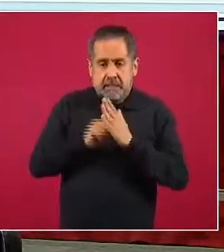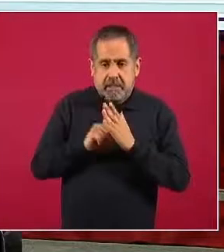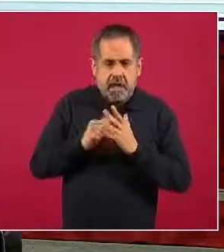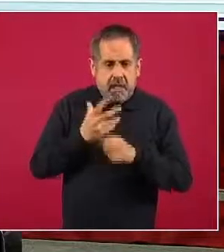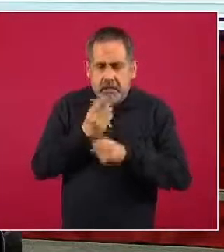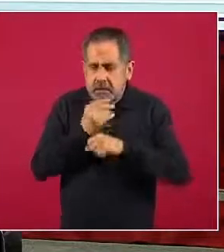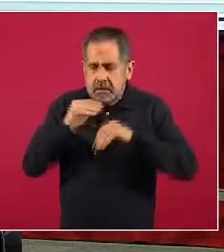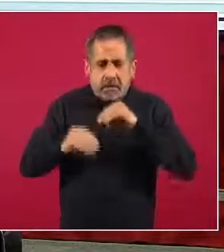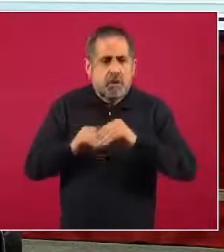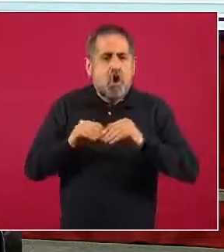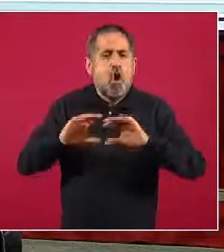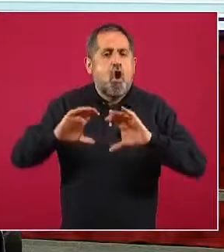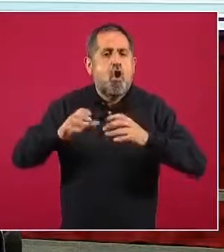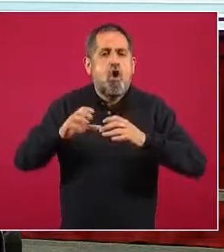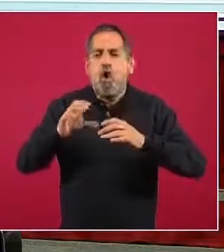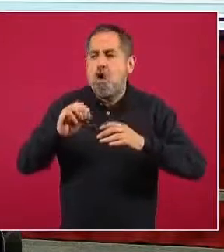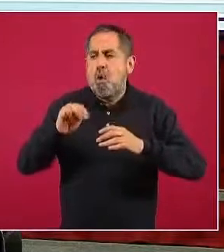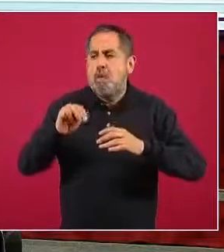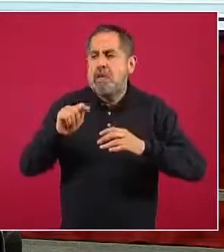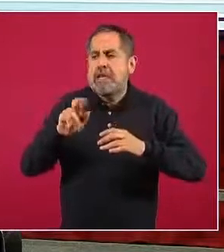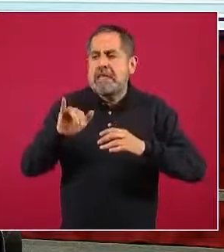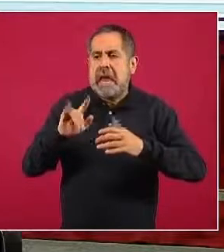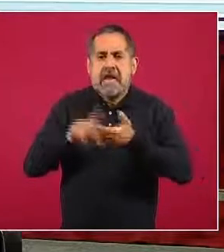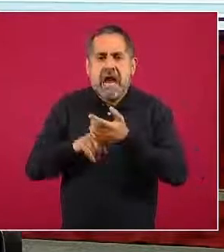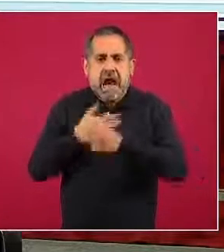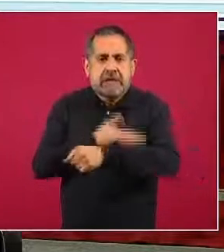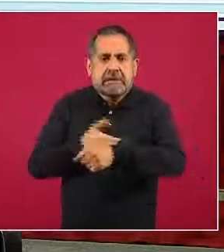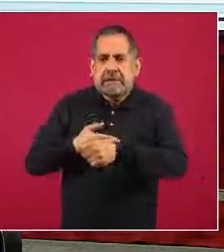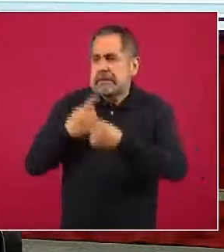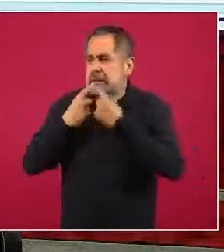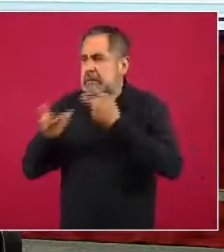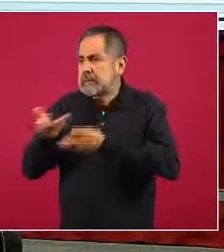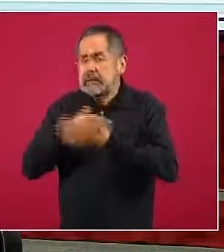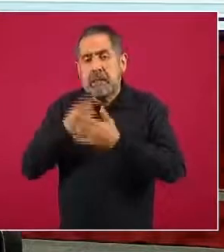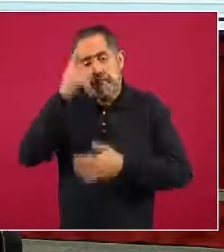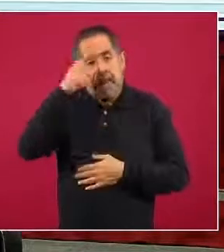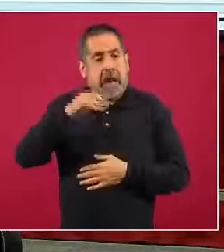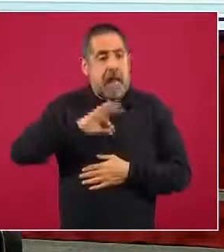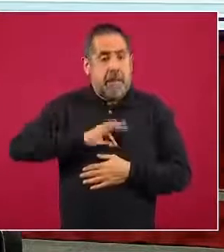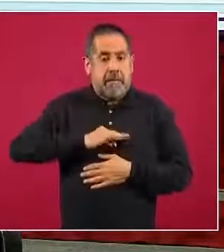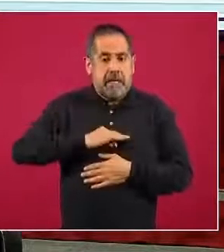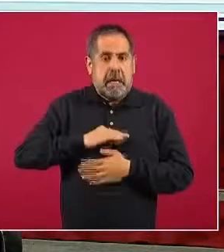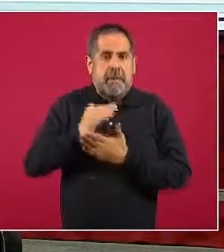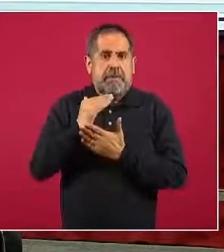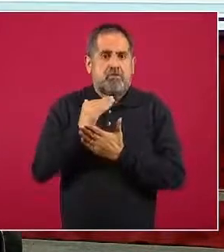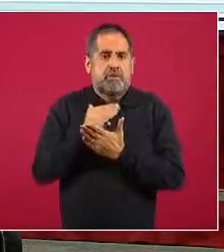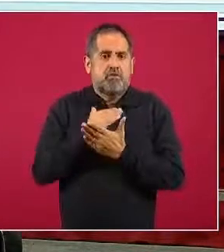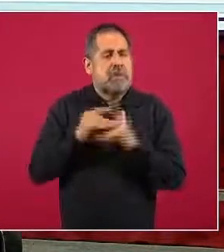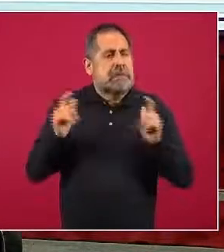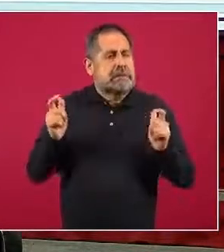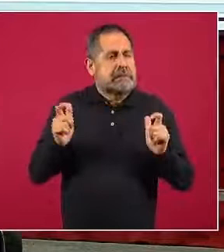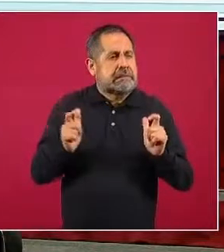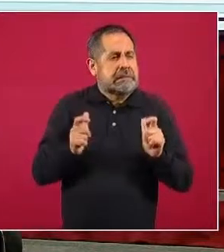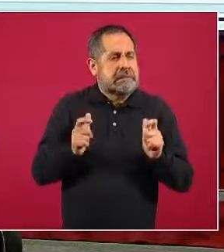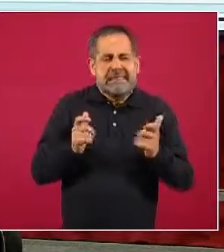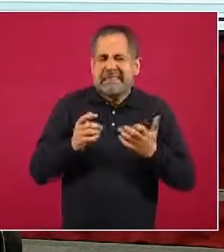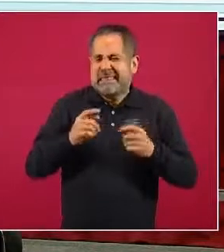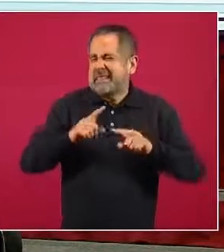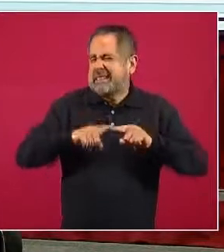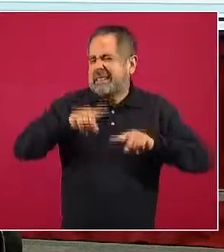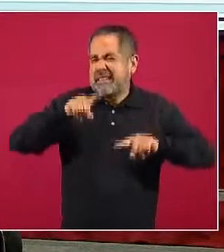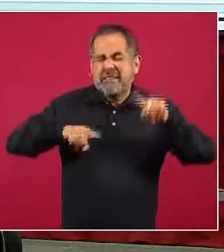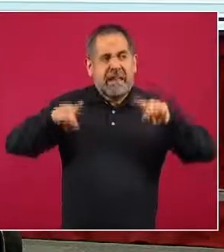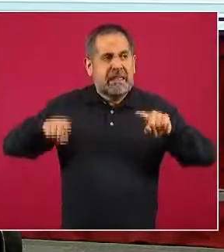comunitarias para mitigar la transmisión de la epidemia de manera regionalizada, es decir, para cada una de las entidades